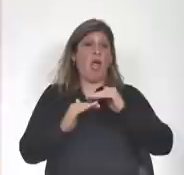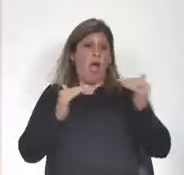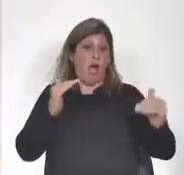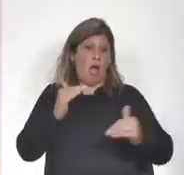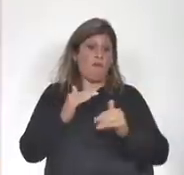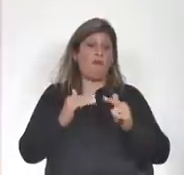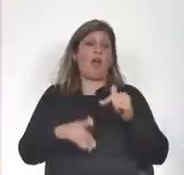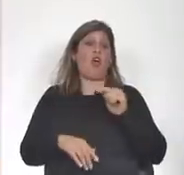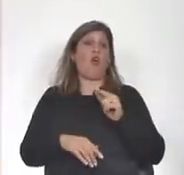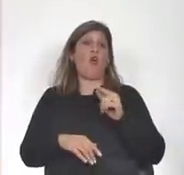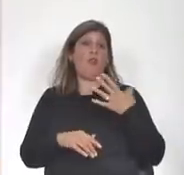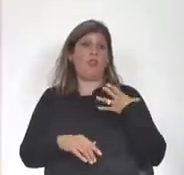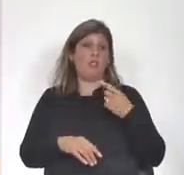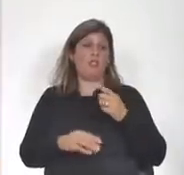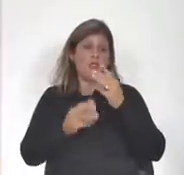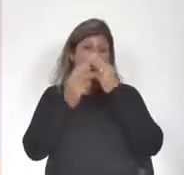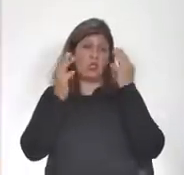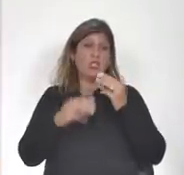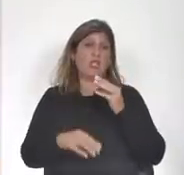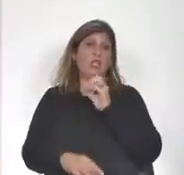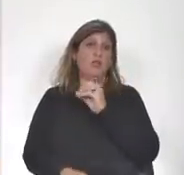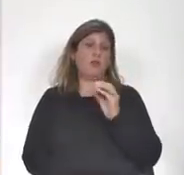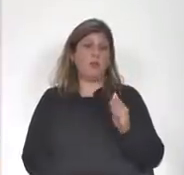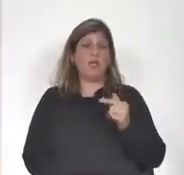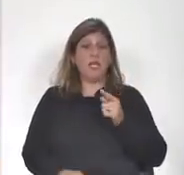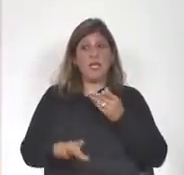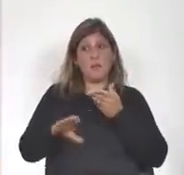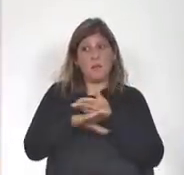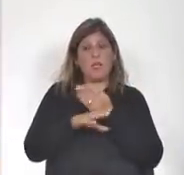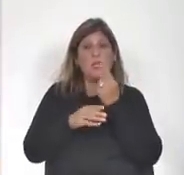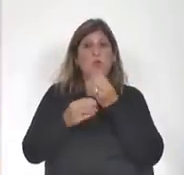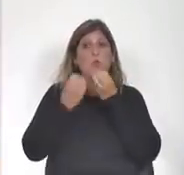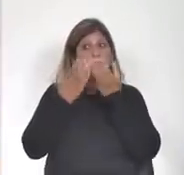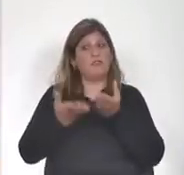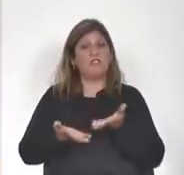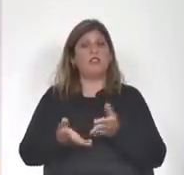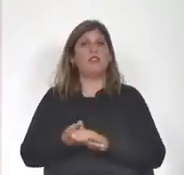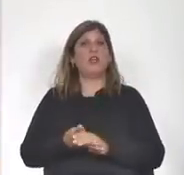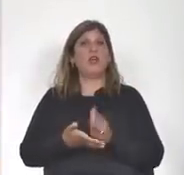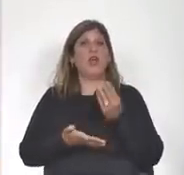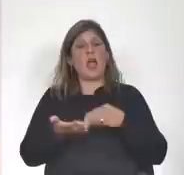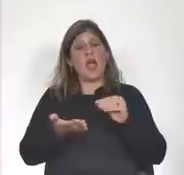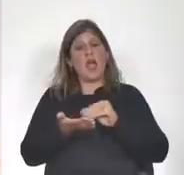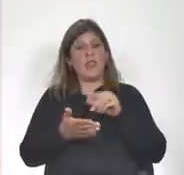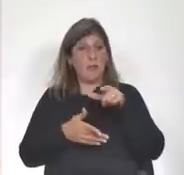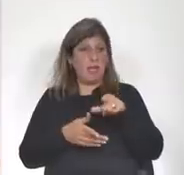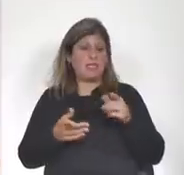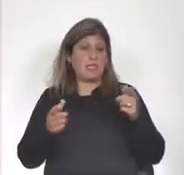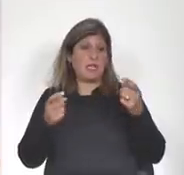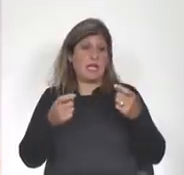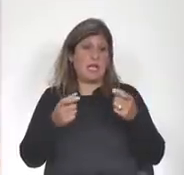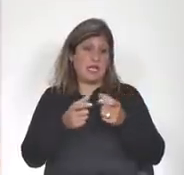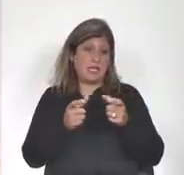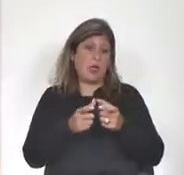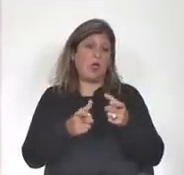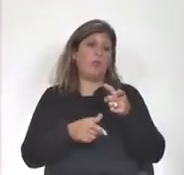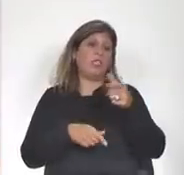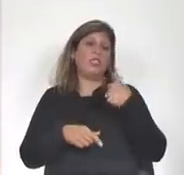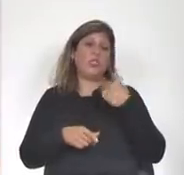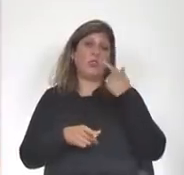que en este caso solicita un beneficio bueno en esa comap además de haber funcionarios subordinados de la ministra